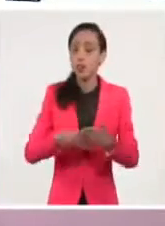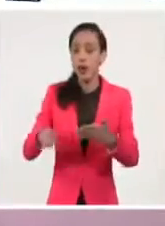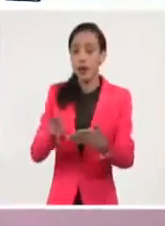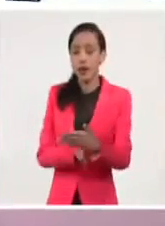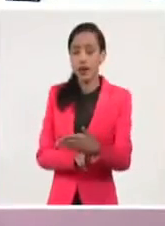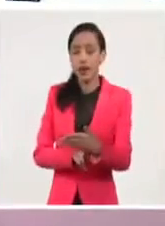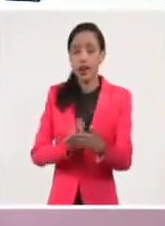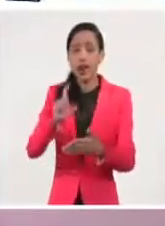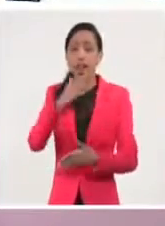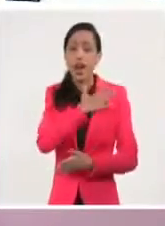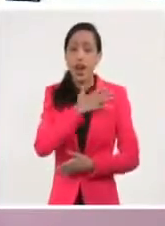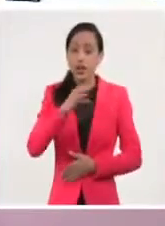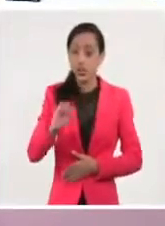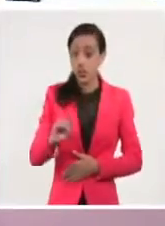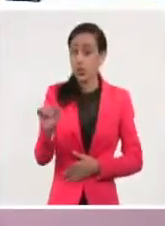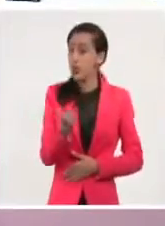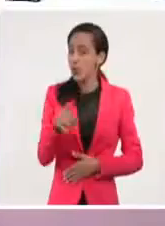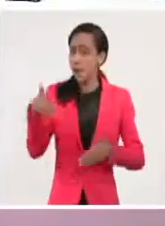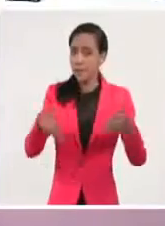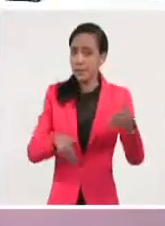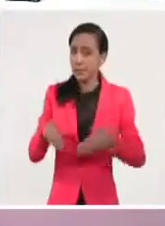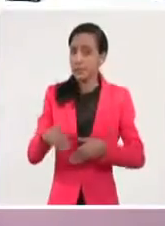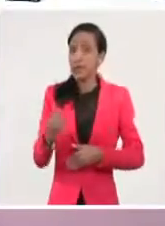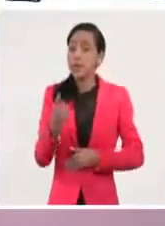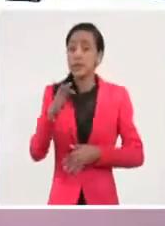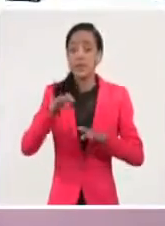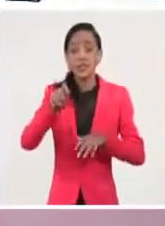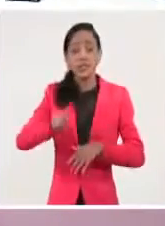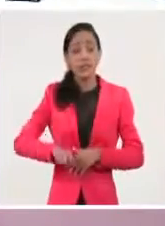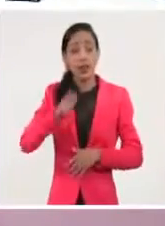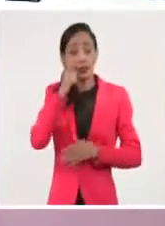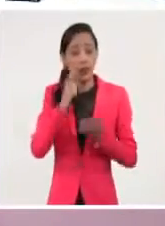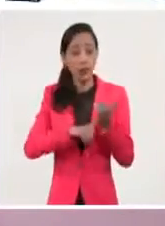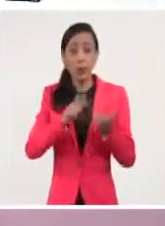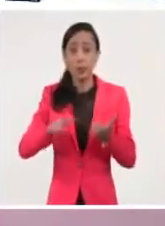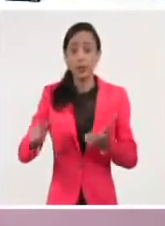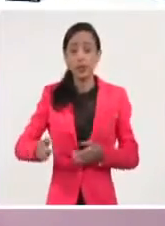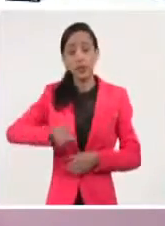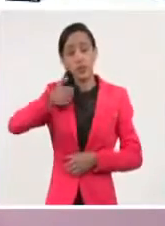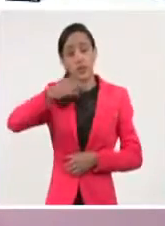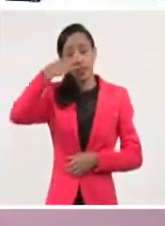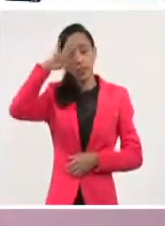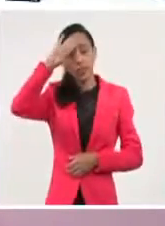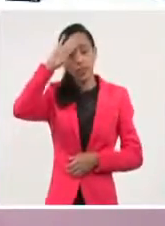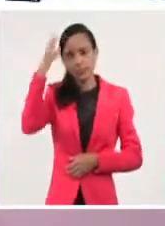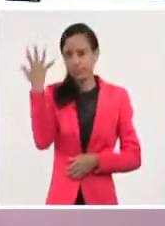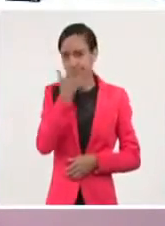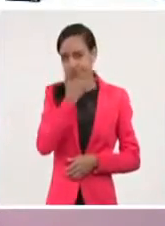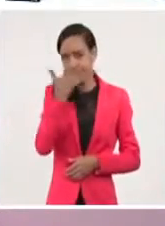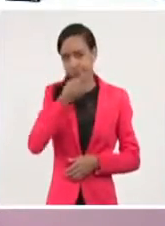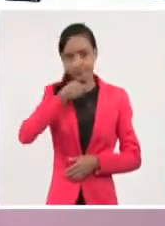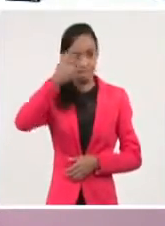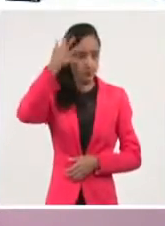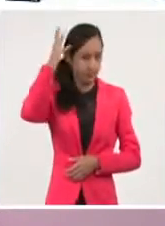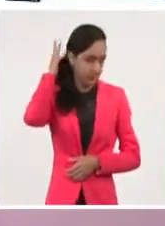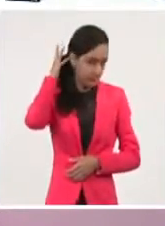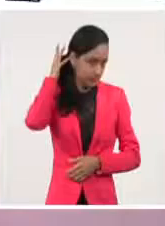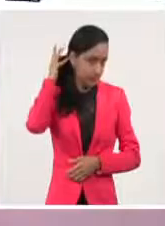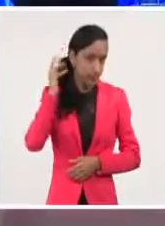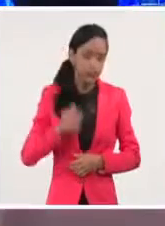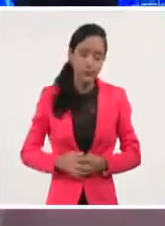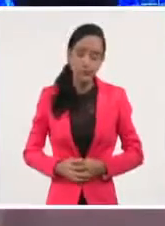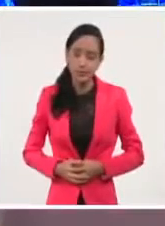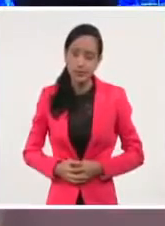Esteban Lazo Hernández, y con la participación del primer secretario del Comité Central del Partido y presidente de la República, Miguel Díaz, Canel